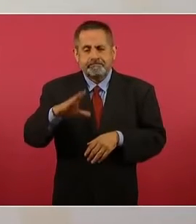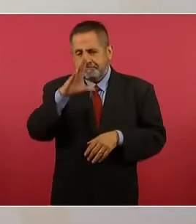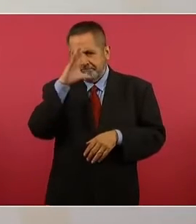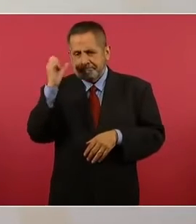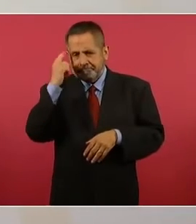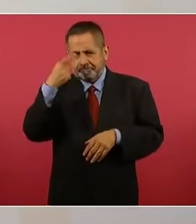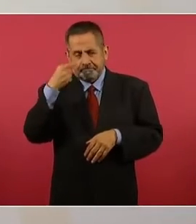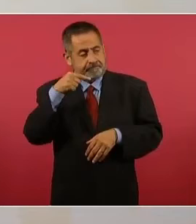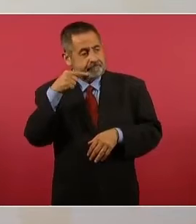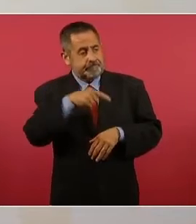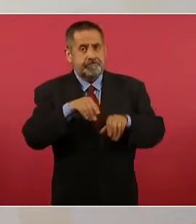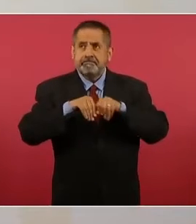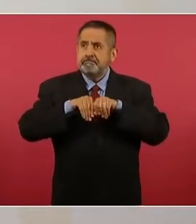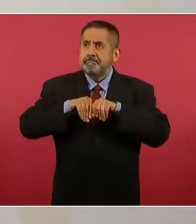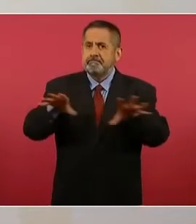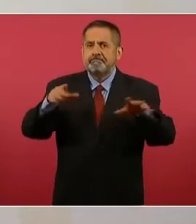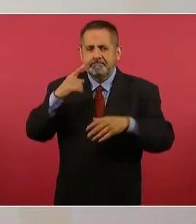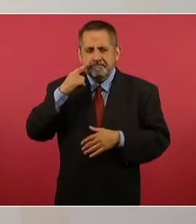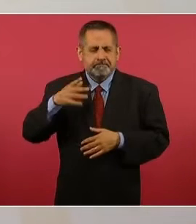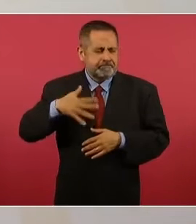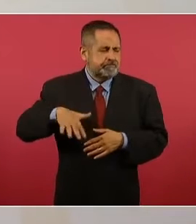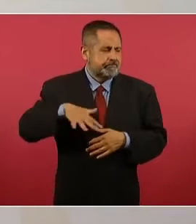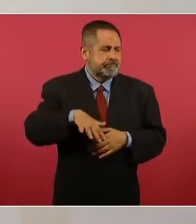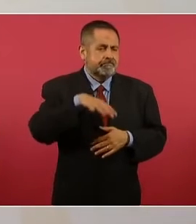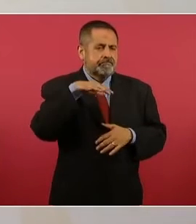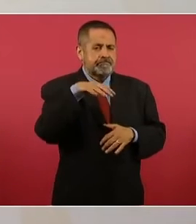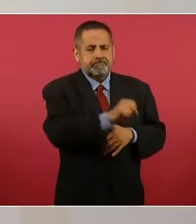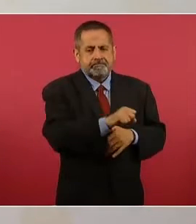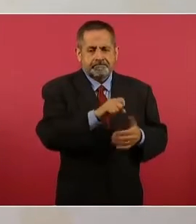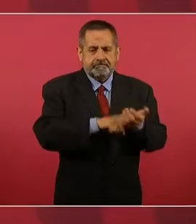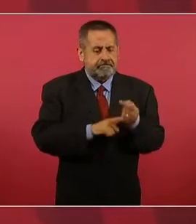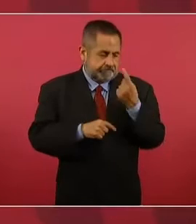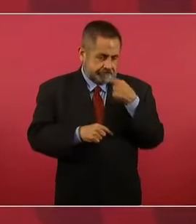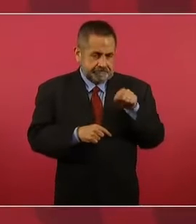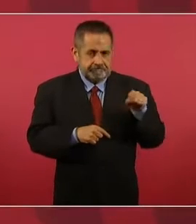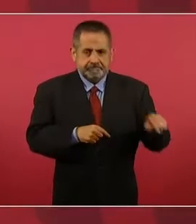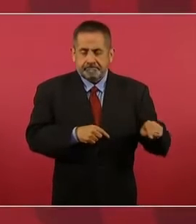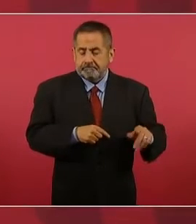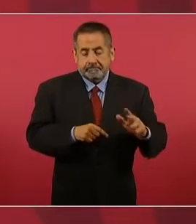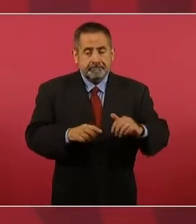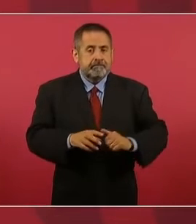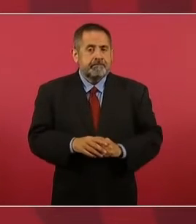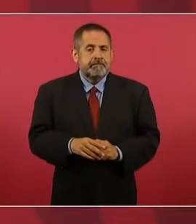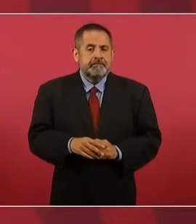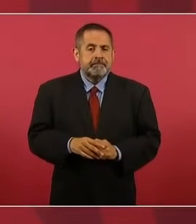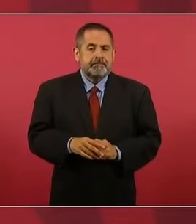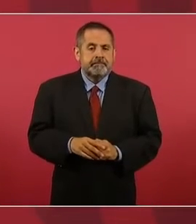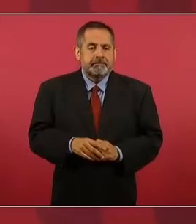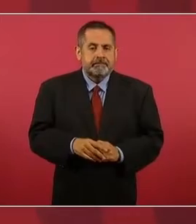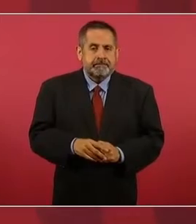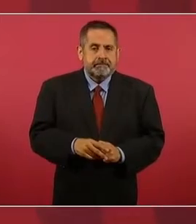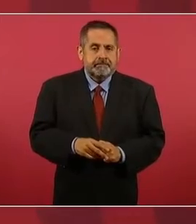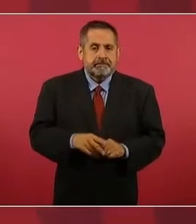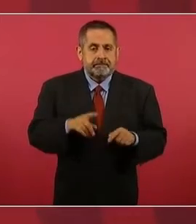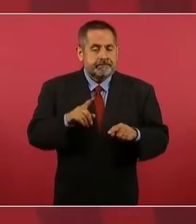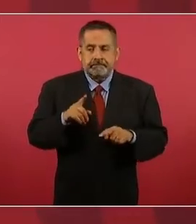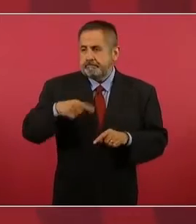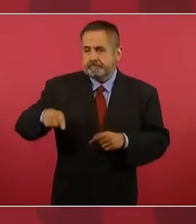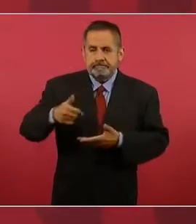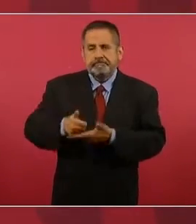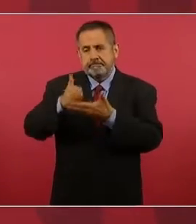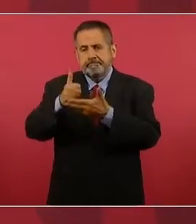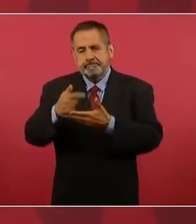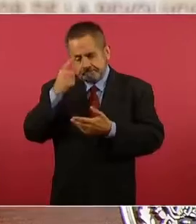para la búsqueda de los responsables que ayude